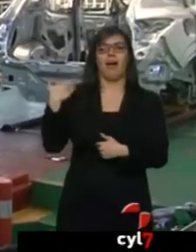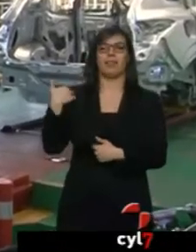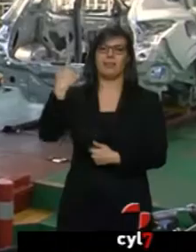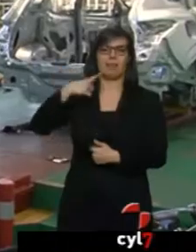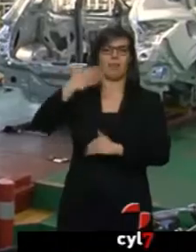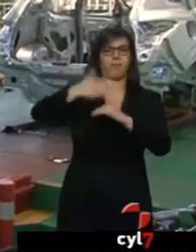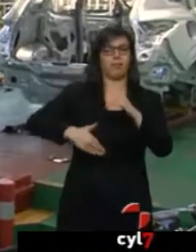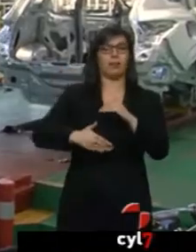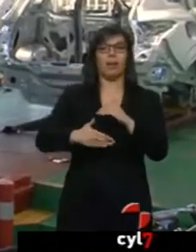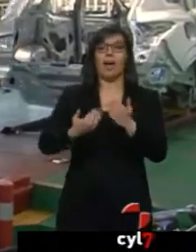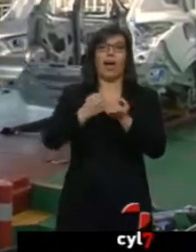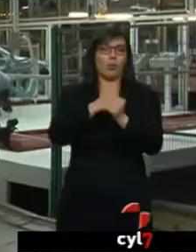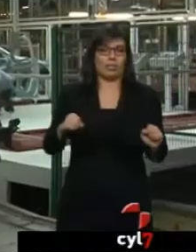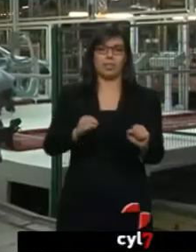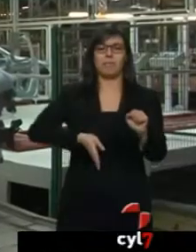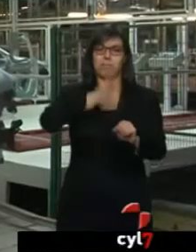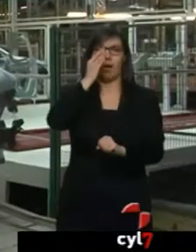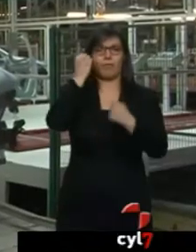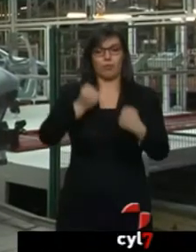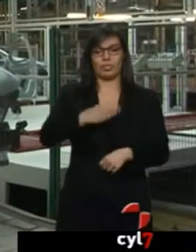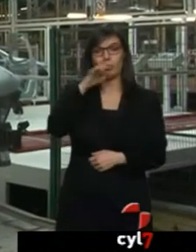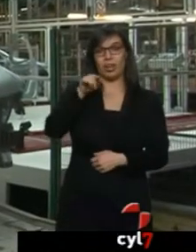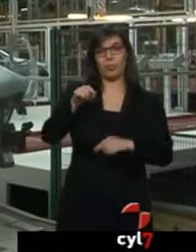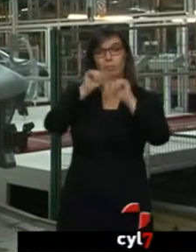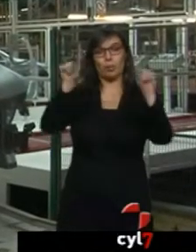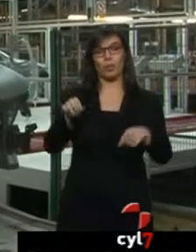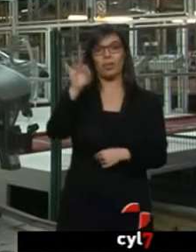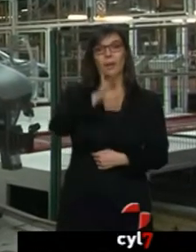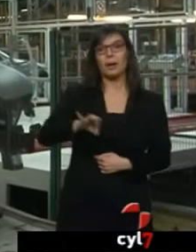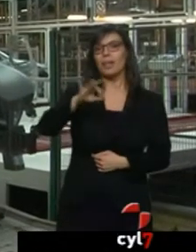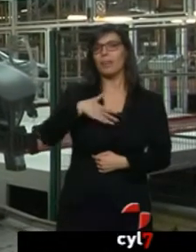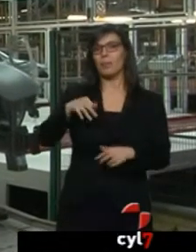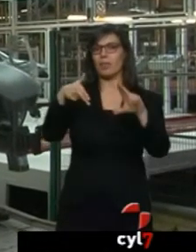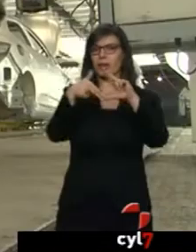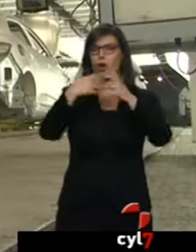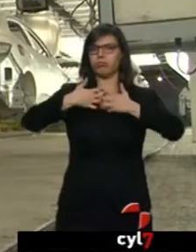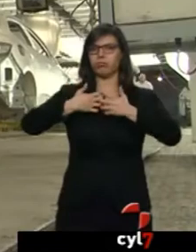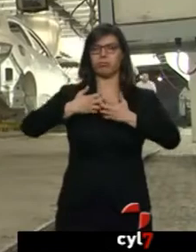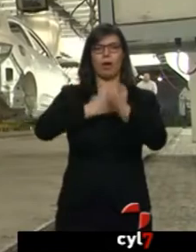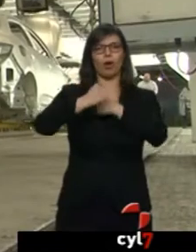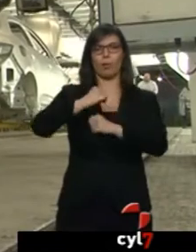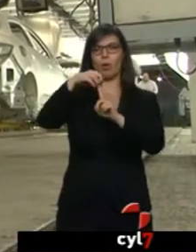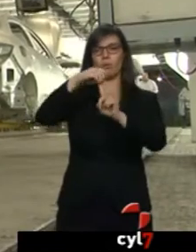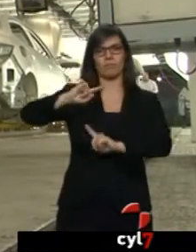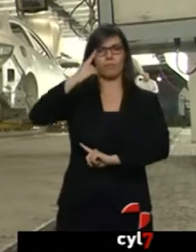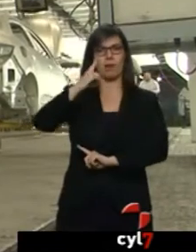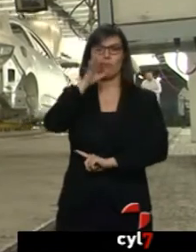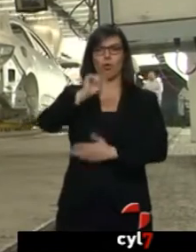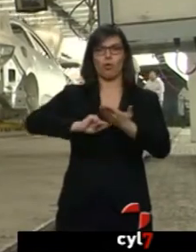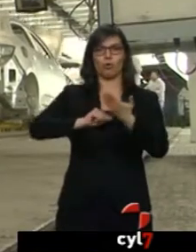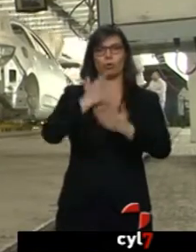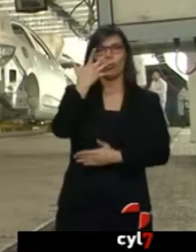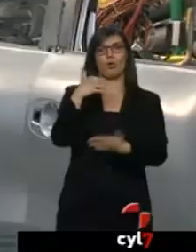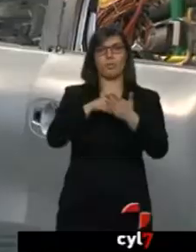del cuarto turno... sido menor en una provincia donde Renault... ...es probablemente el principal motor económico... ...al dar trabajo a 5.000 personas... ...a las que habría que